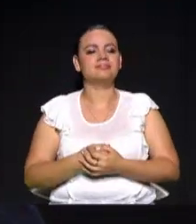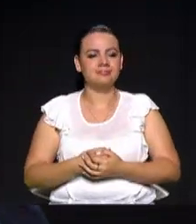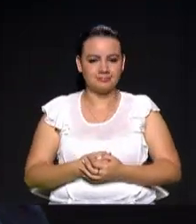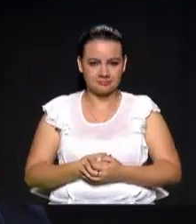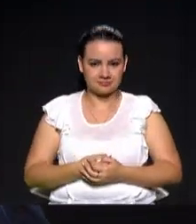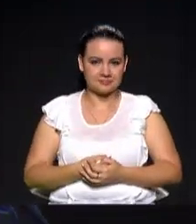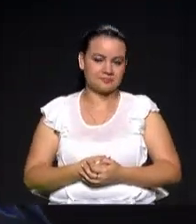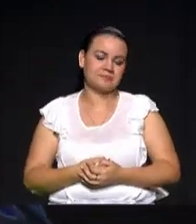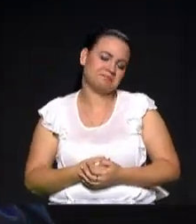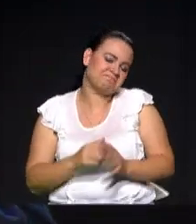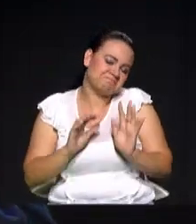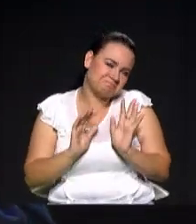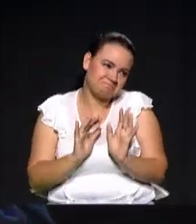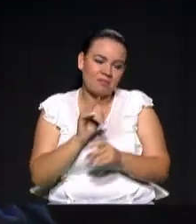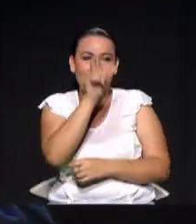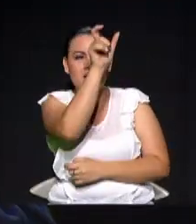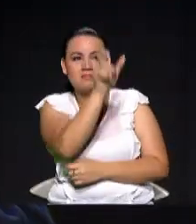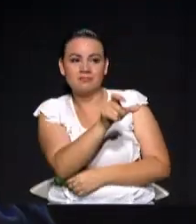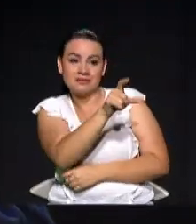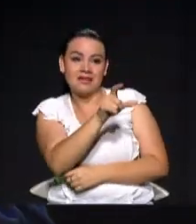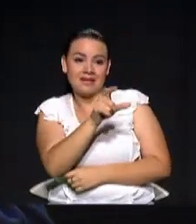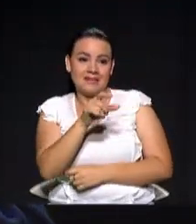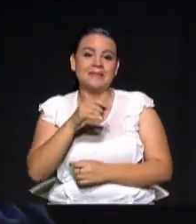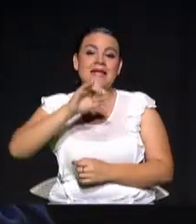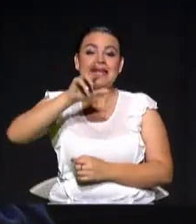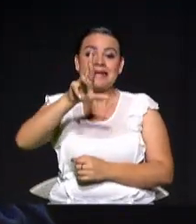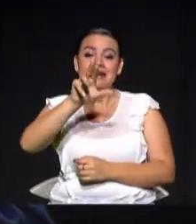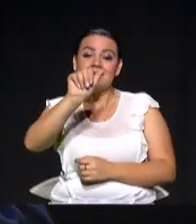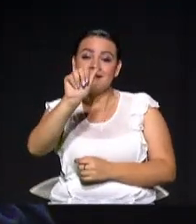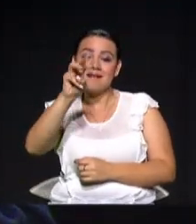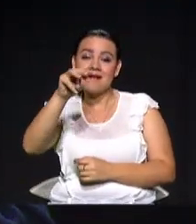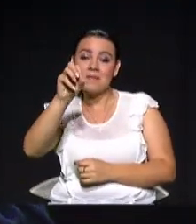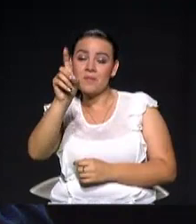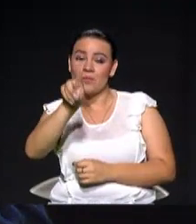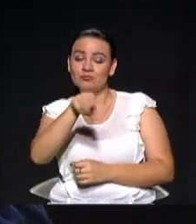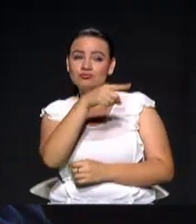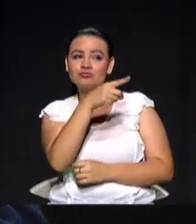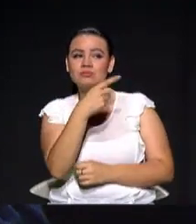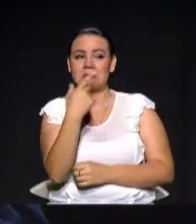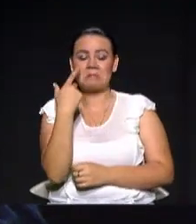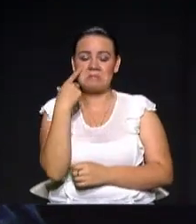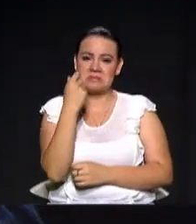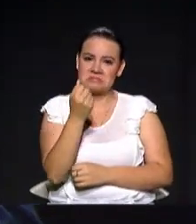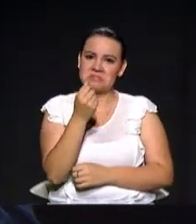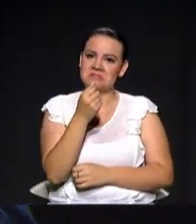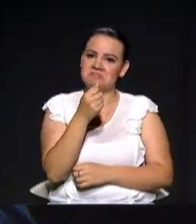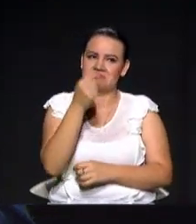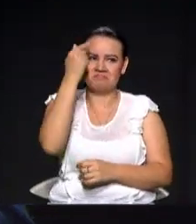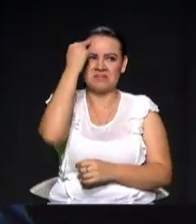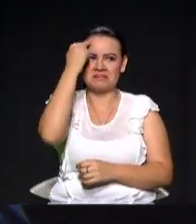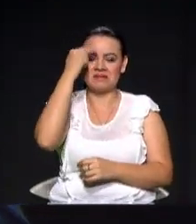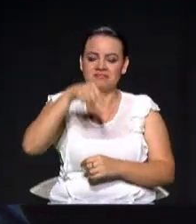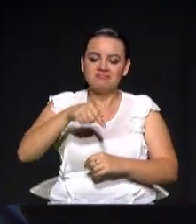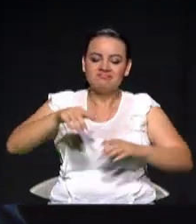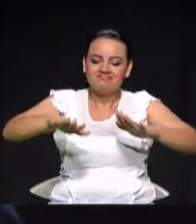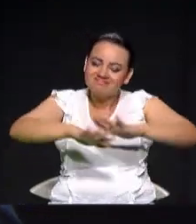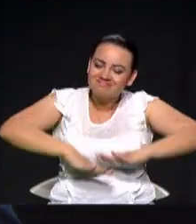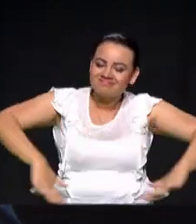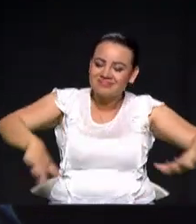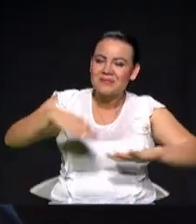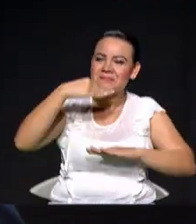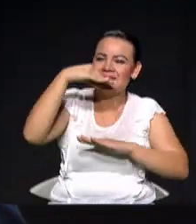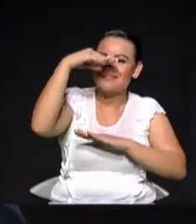mucho la propuesta del doctor Ramos en el tema de hacer de Medellín una ciudad verde, una ciudad muy